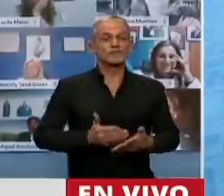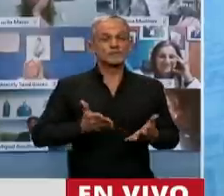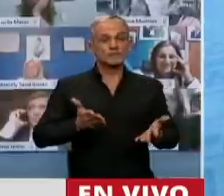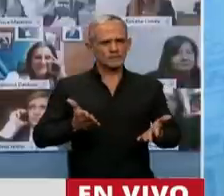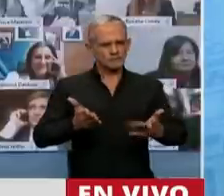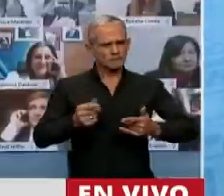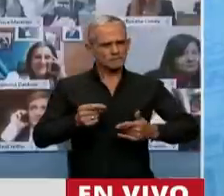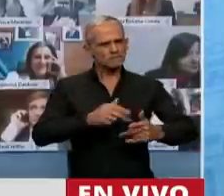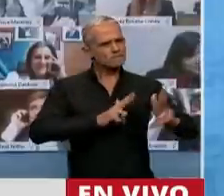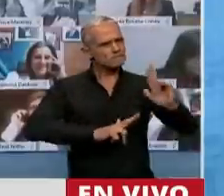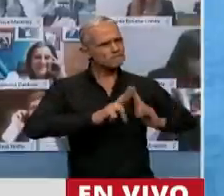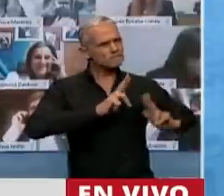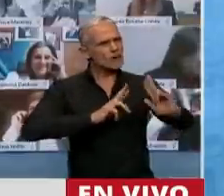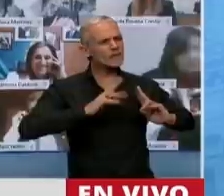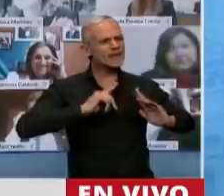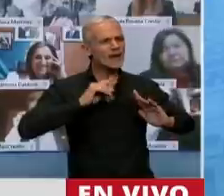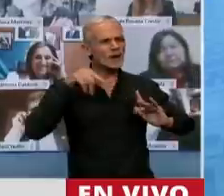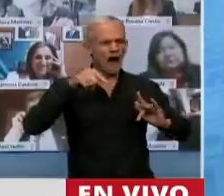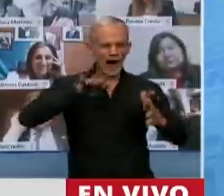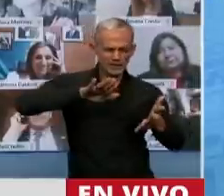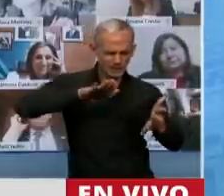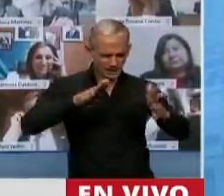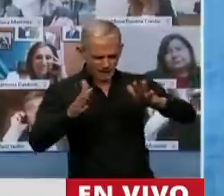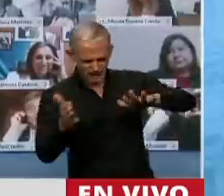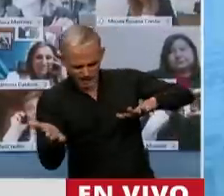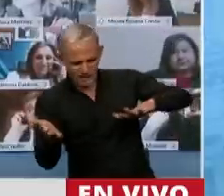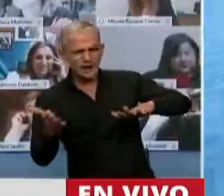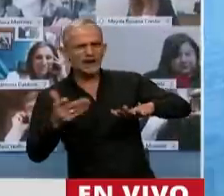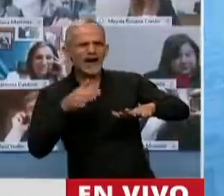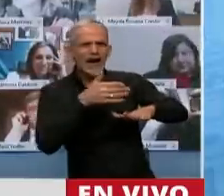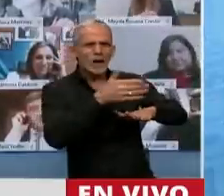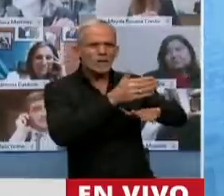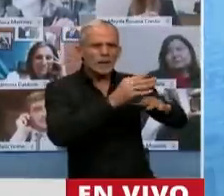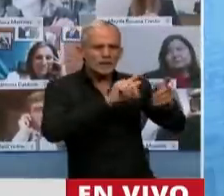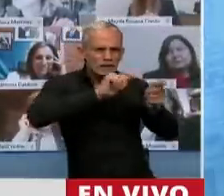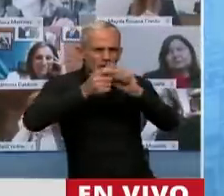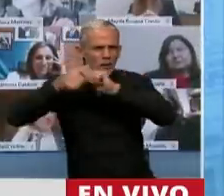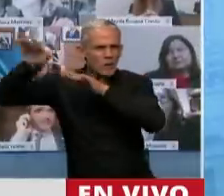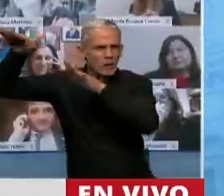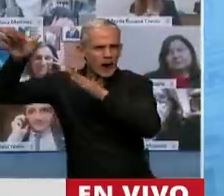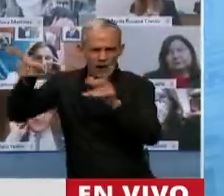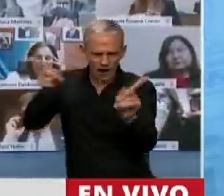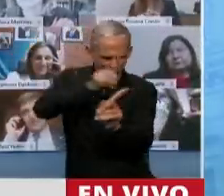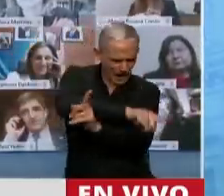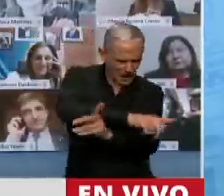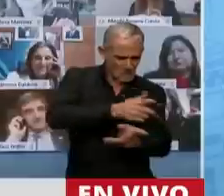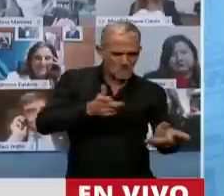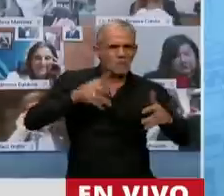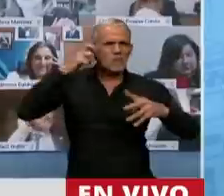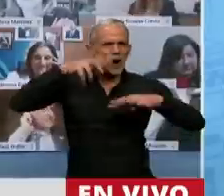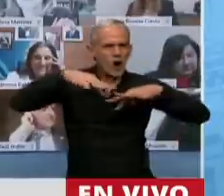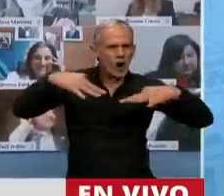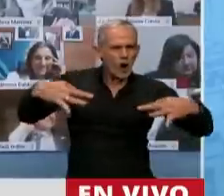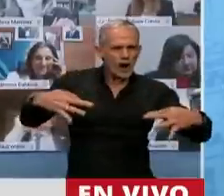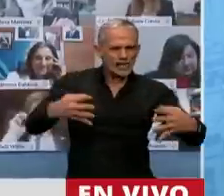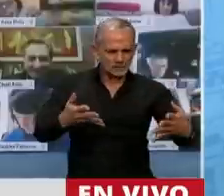Me dijeron que en el reino del revés, nada el pájaro y vuela el pez. Y me dijeron que en la Cámara de